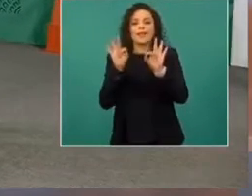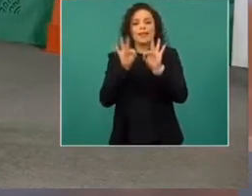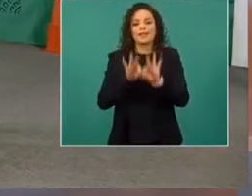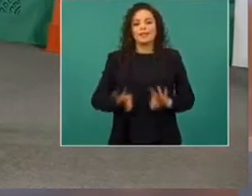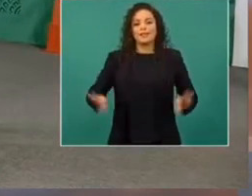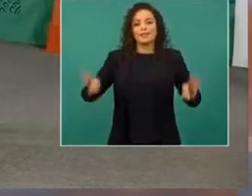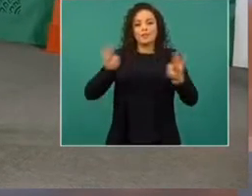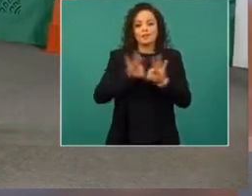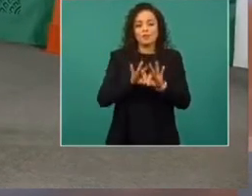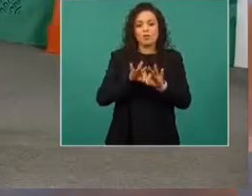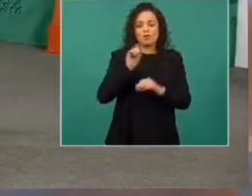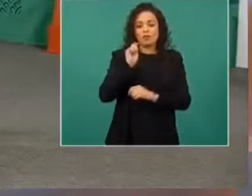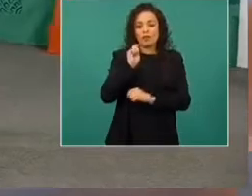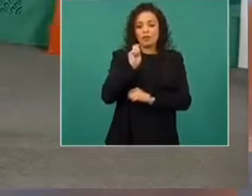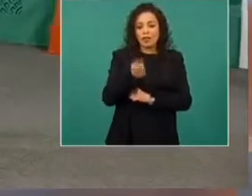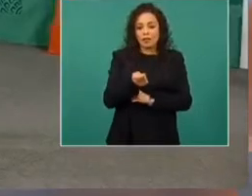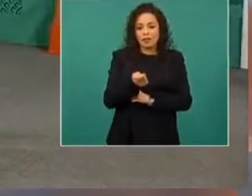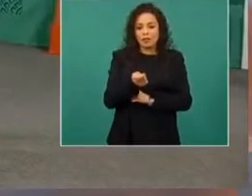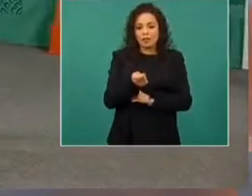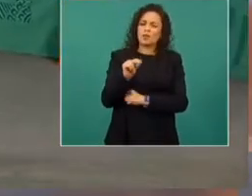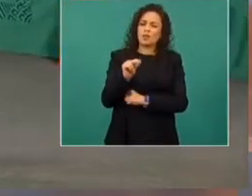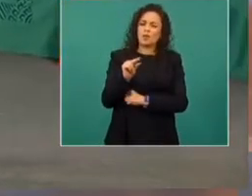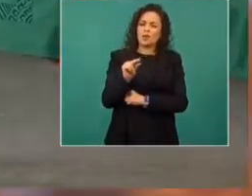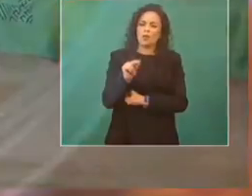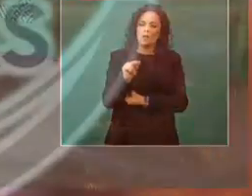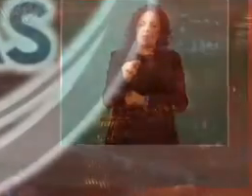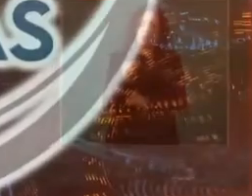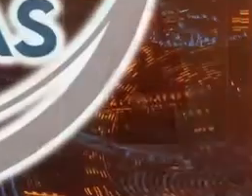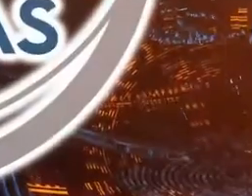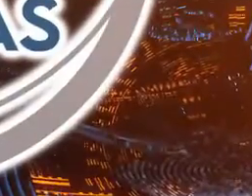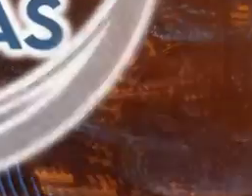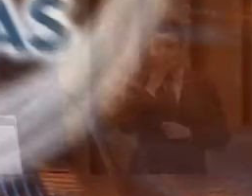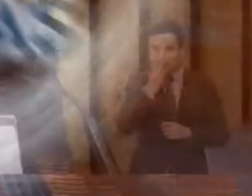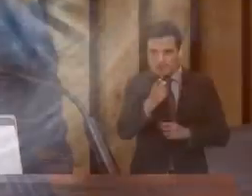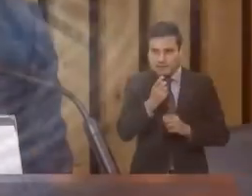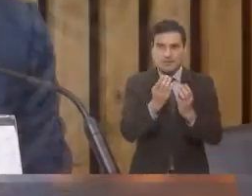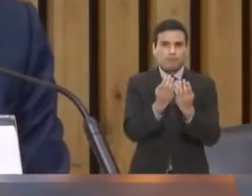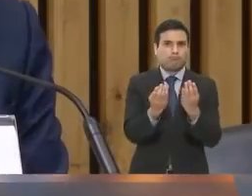No caer en la autocomplacencia, no aferrarse.